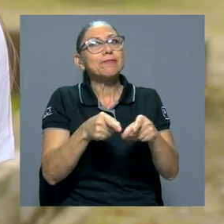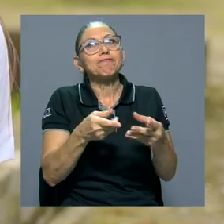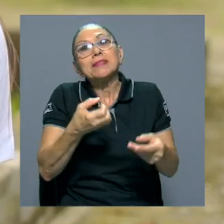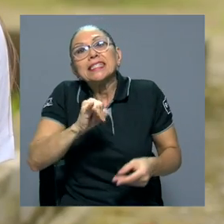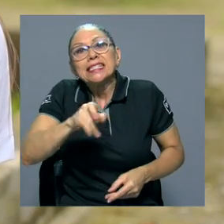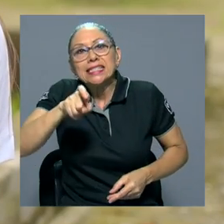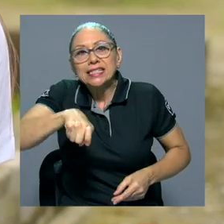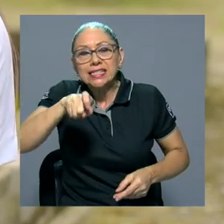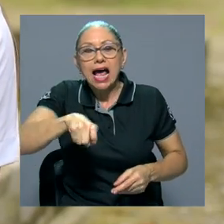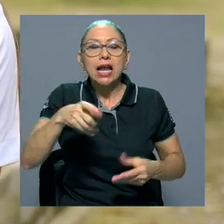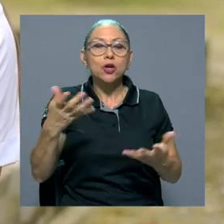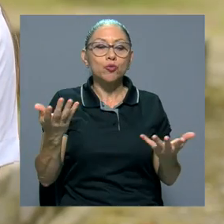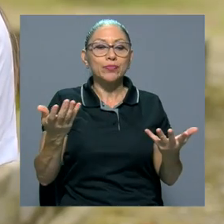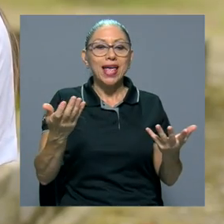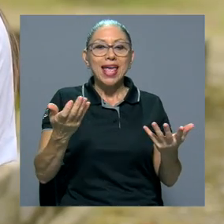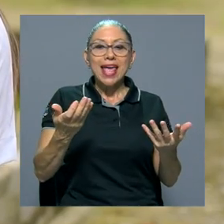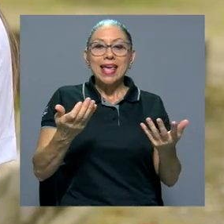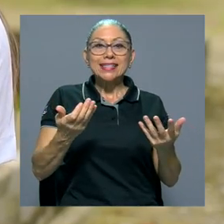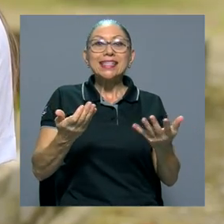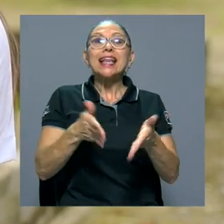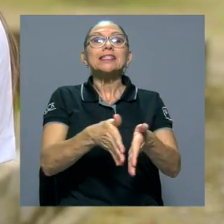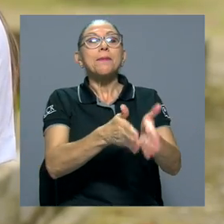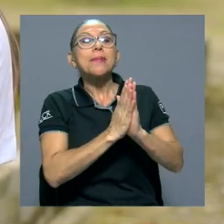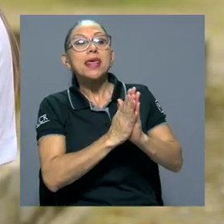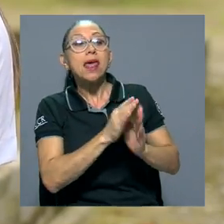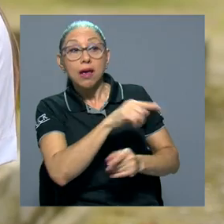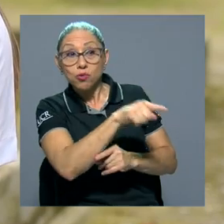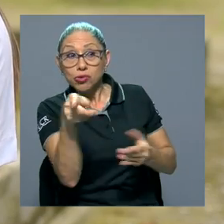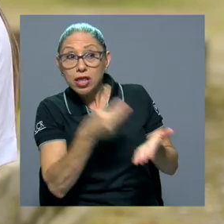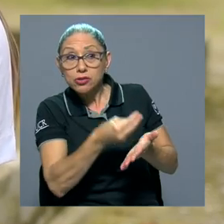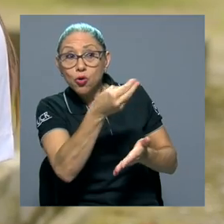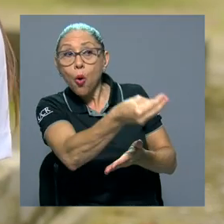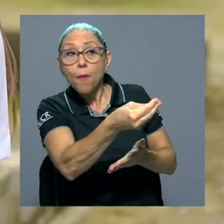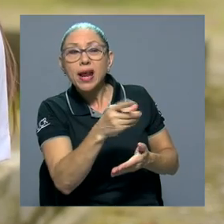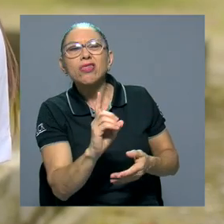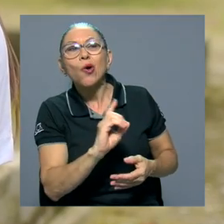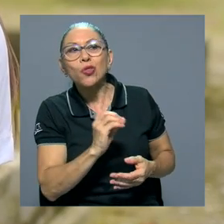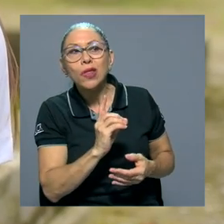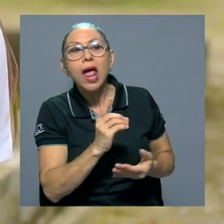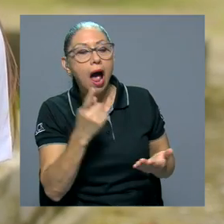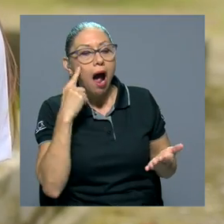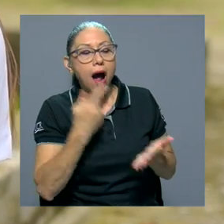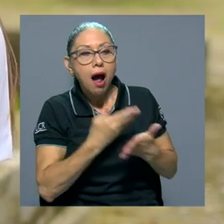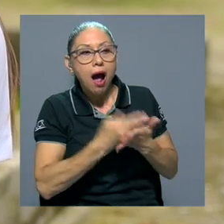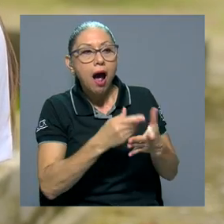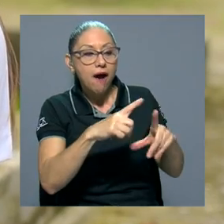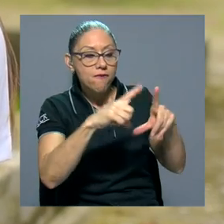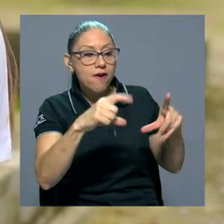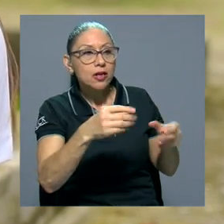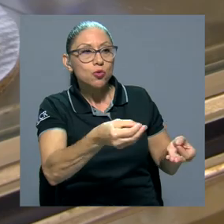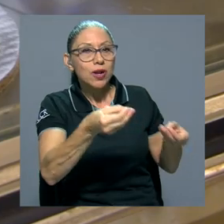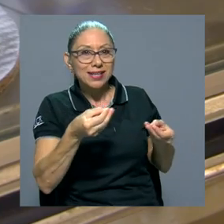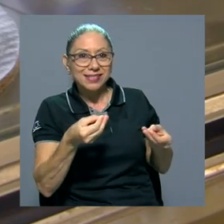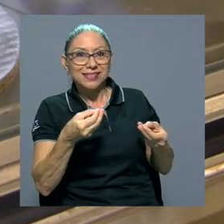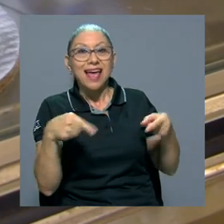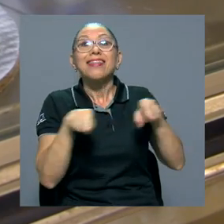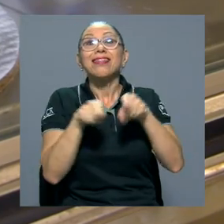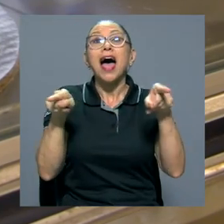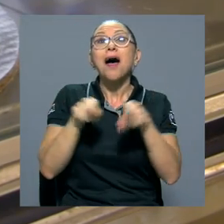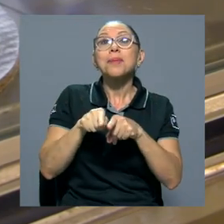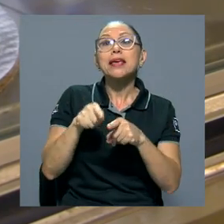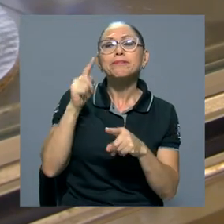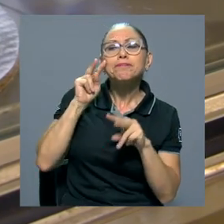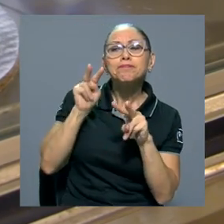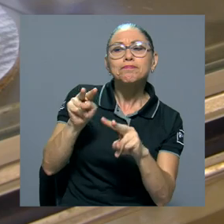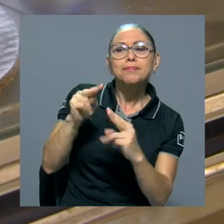se les pide, si es necesario, se revisan las facturas de donde ellos han estado comprando el producto, también se les